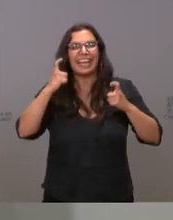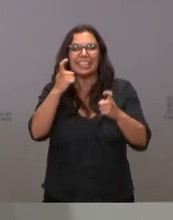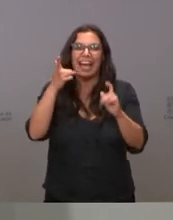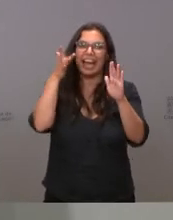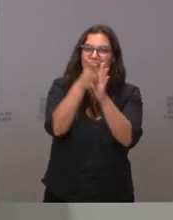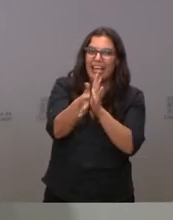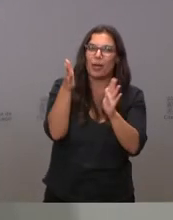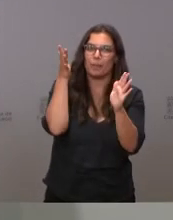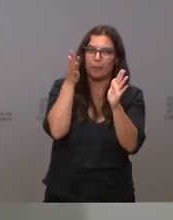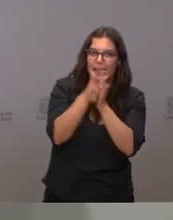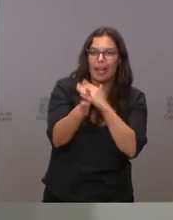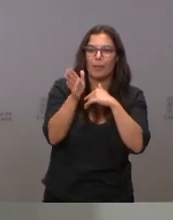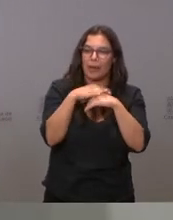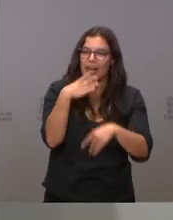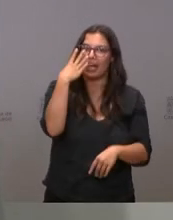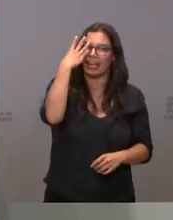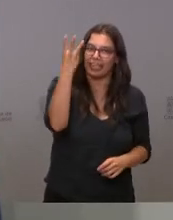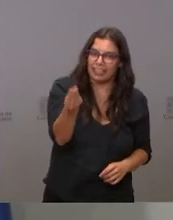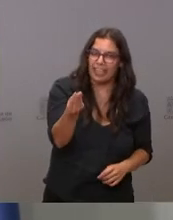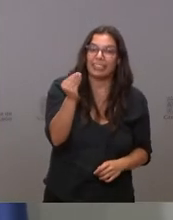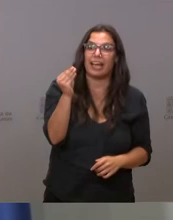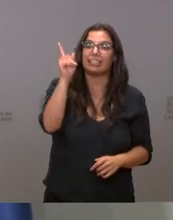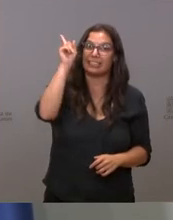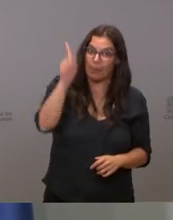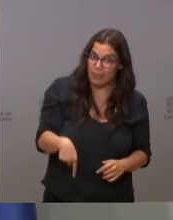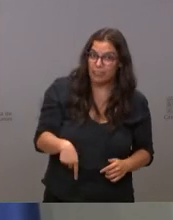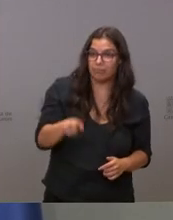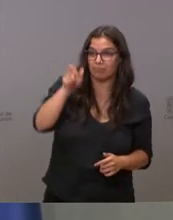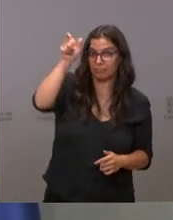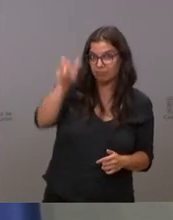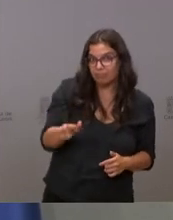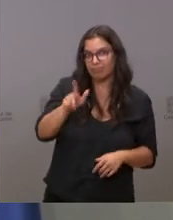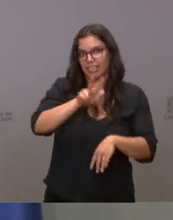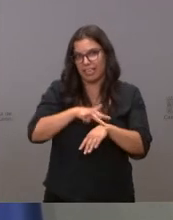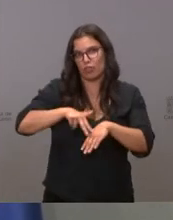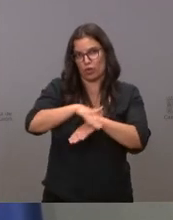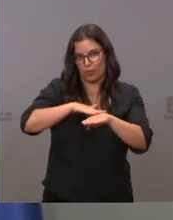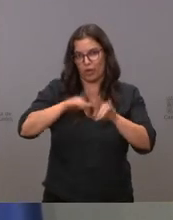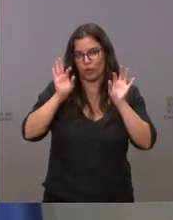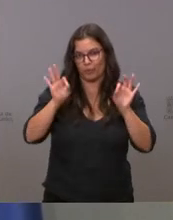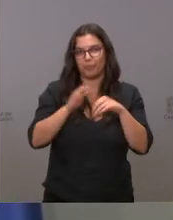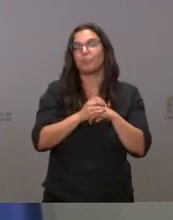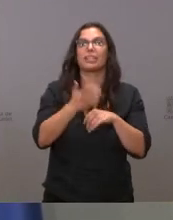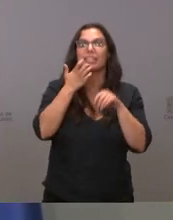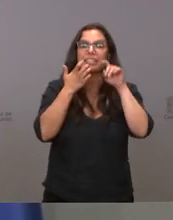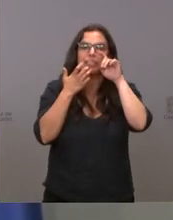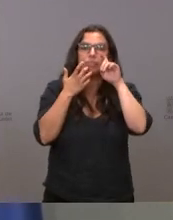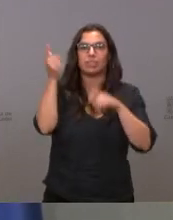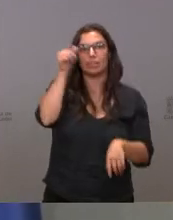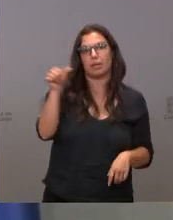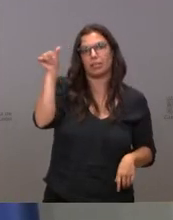que lo entienda incluso el propio delegado del Gobierno. Si cada semana me llegan